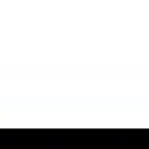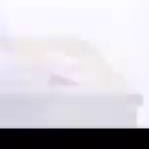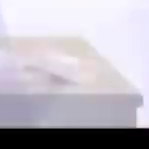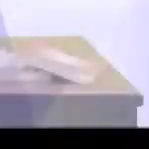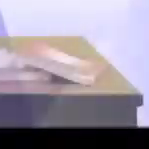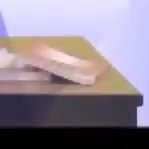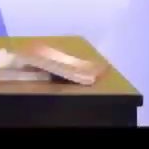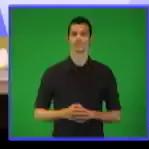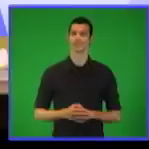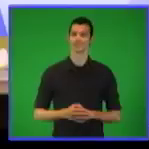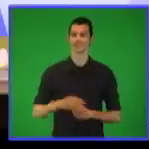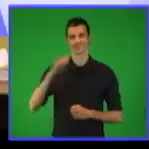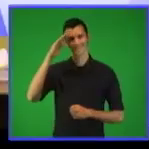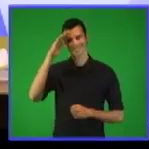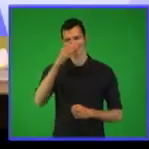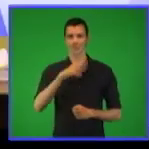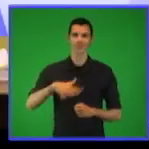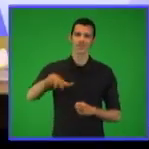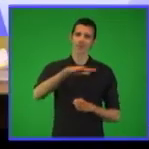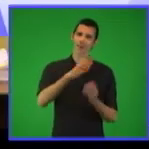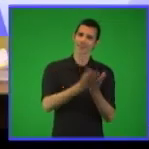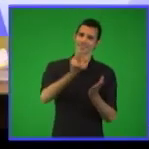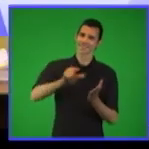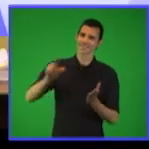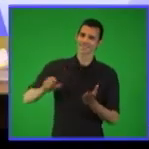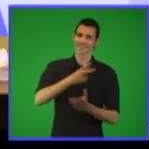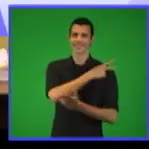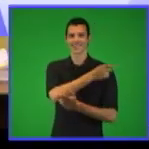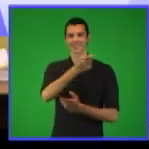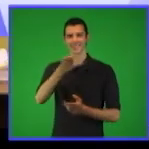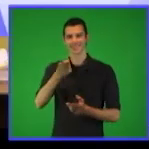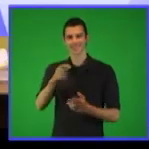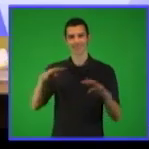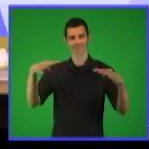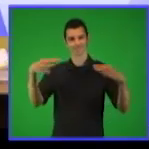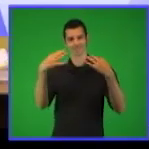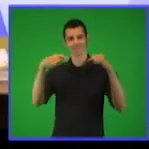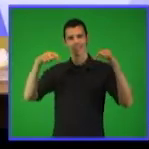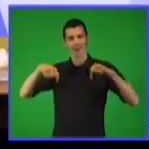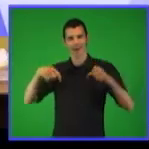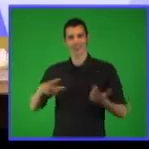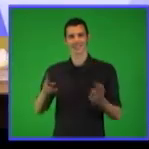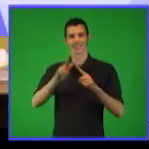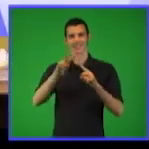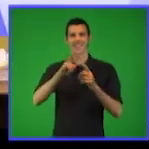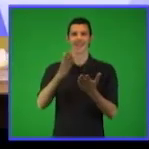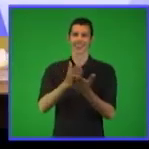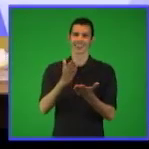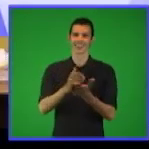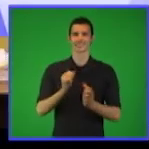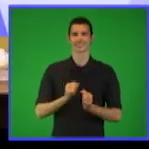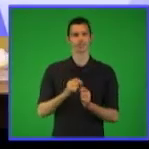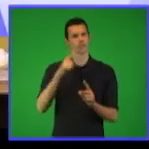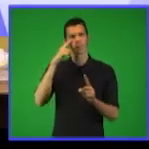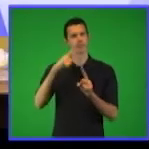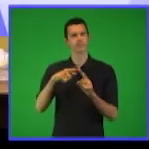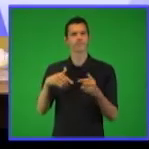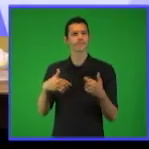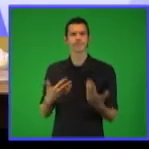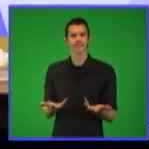Un saludo para todos los estudiantes y profesores que nos acompañan en este tiempo televisivo